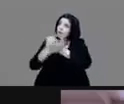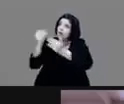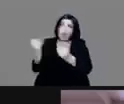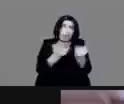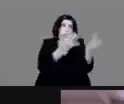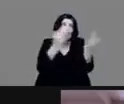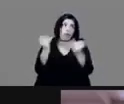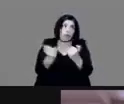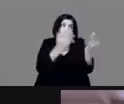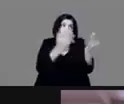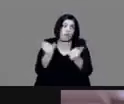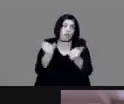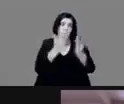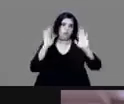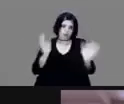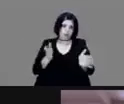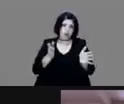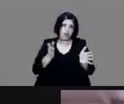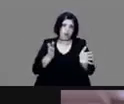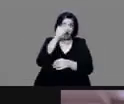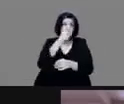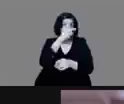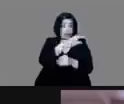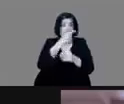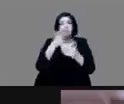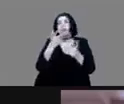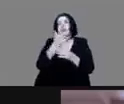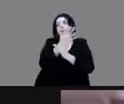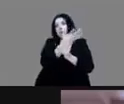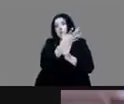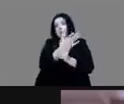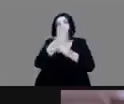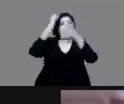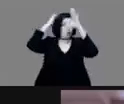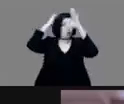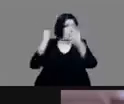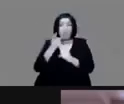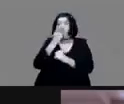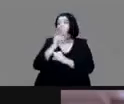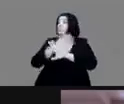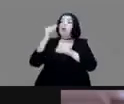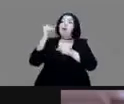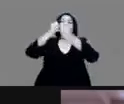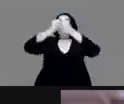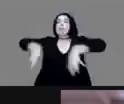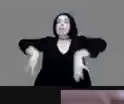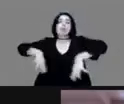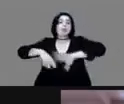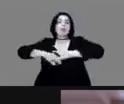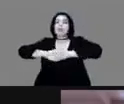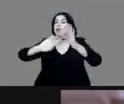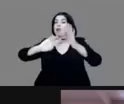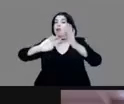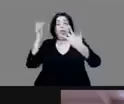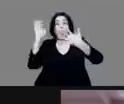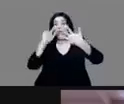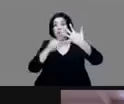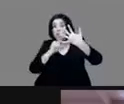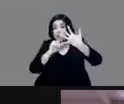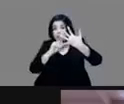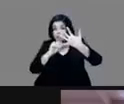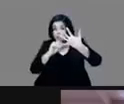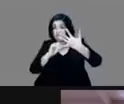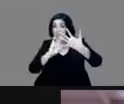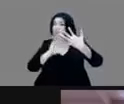quinto real. Claro, el del rey ya se perdió, pero quizá el de él no. Pero bueno, el hecho es que es